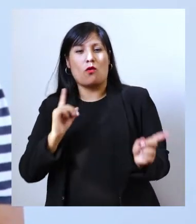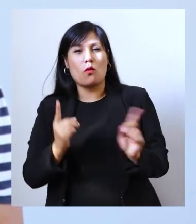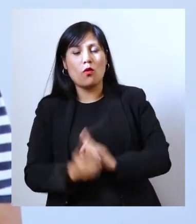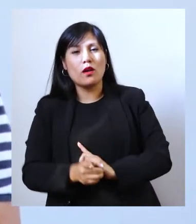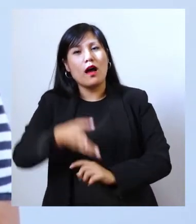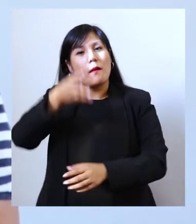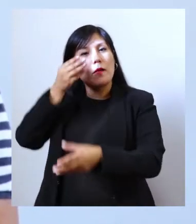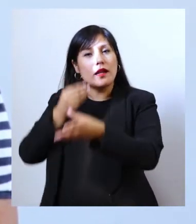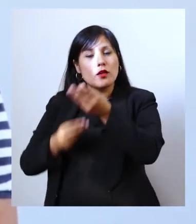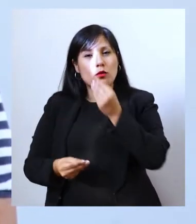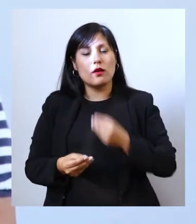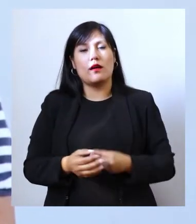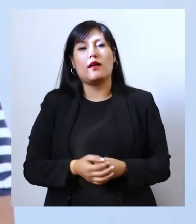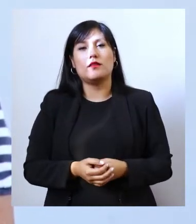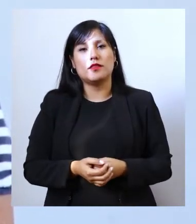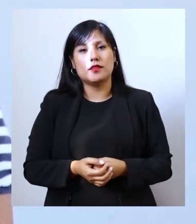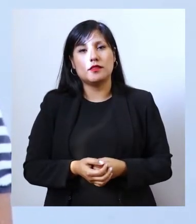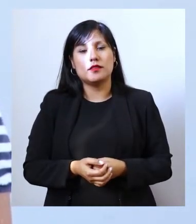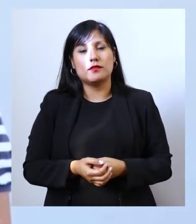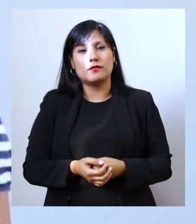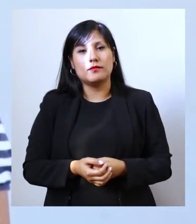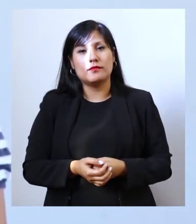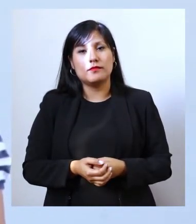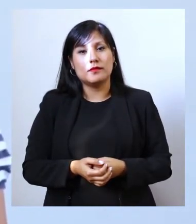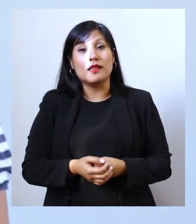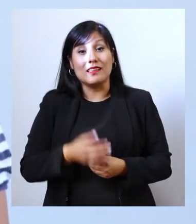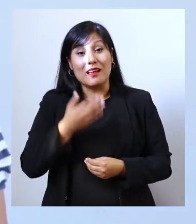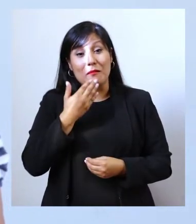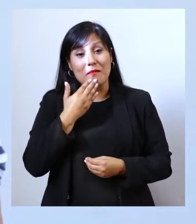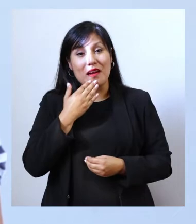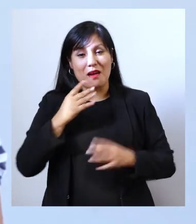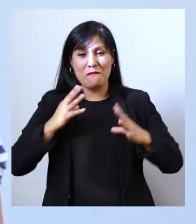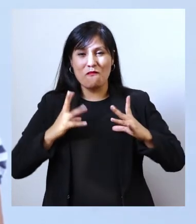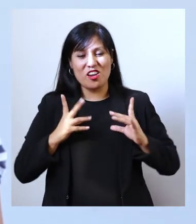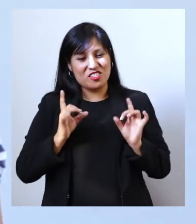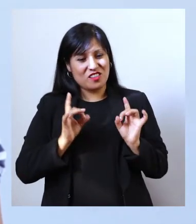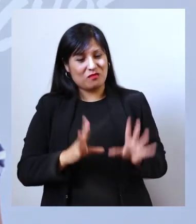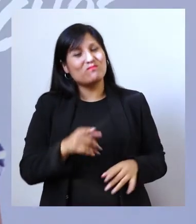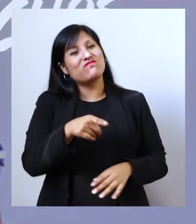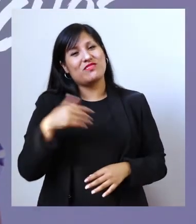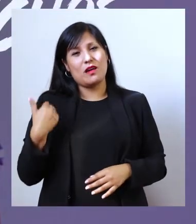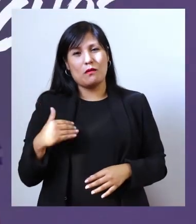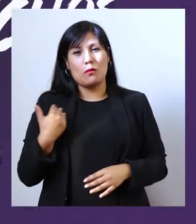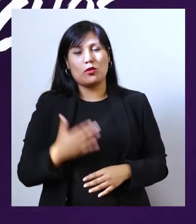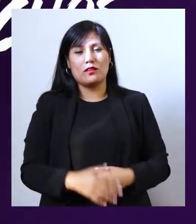para educarse y para ser feliz esencialmente.